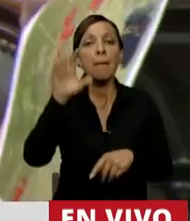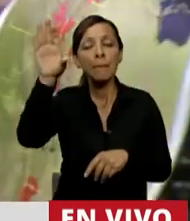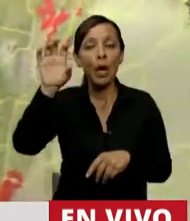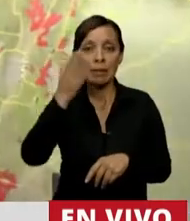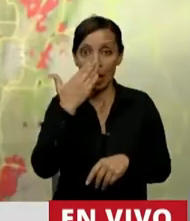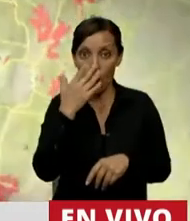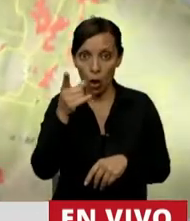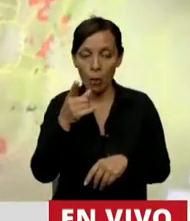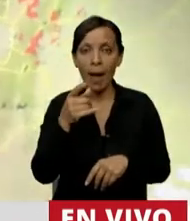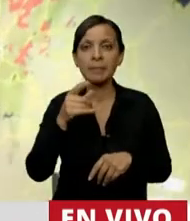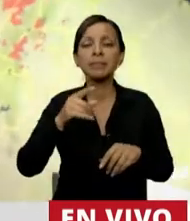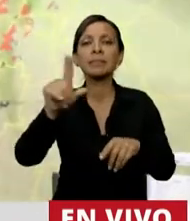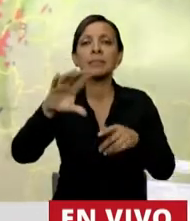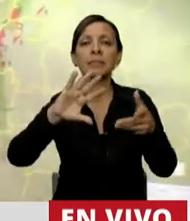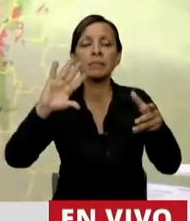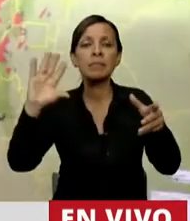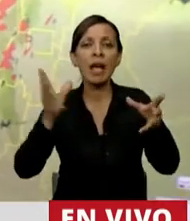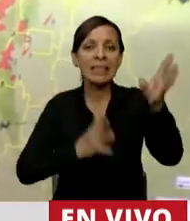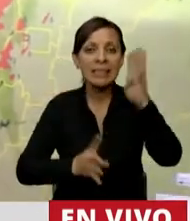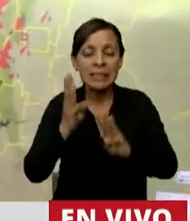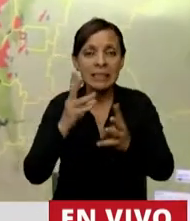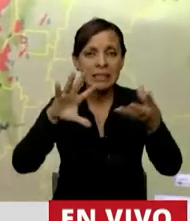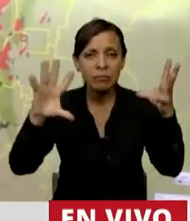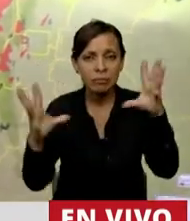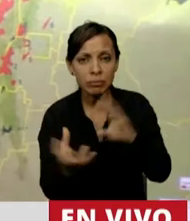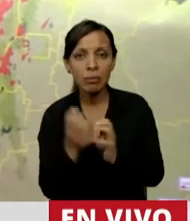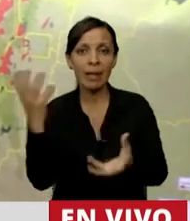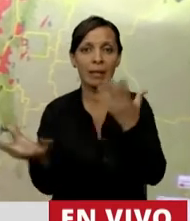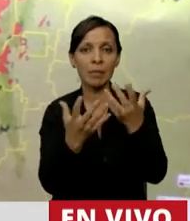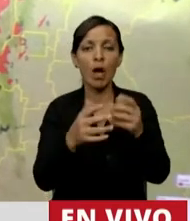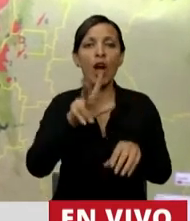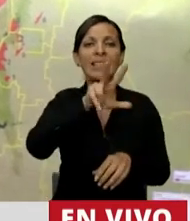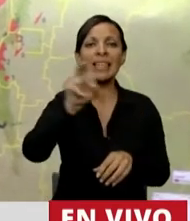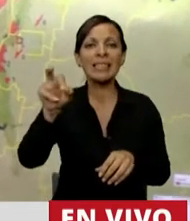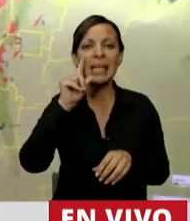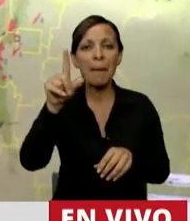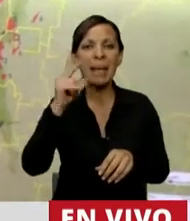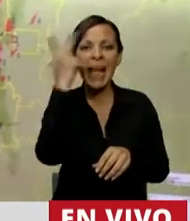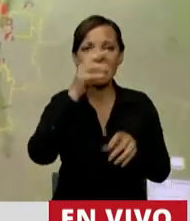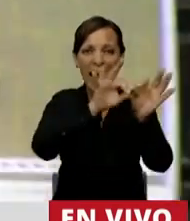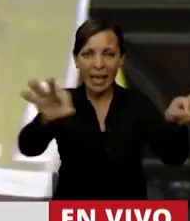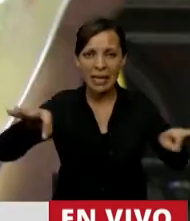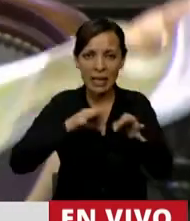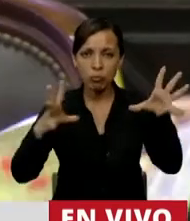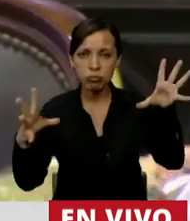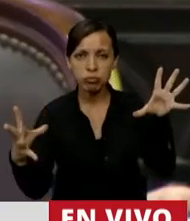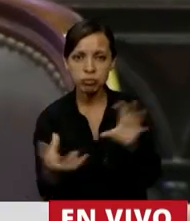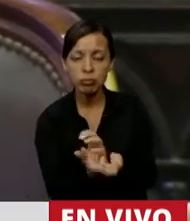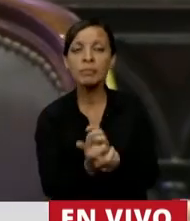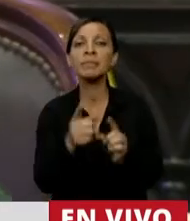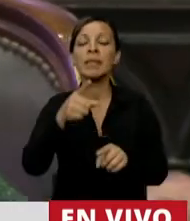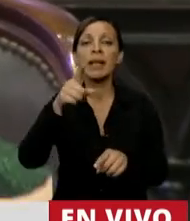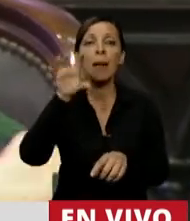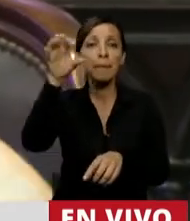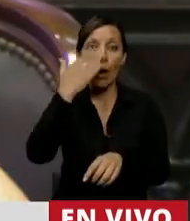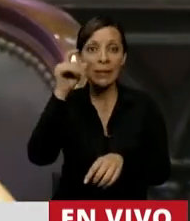provincia de Córdoba el nivel de devastación de los incendios ha sido de más de 300.000 hectáreas. Nuestra provincia